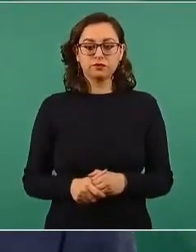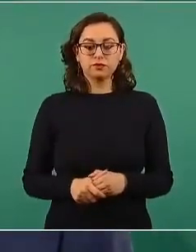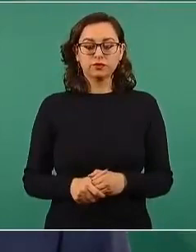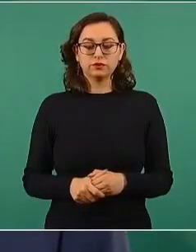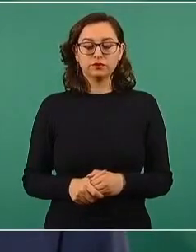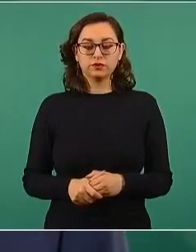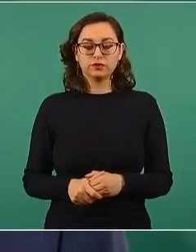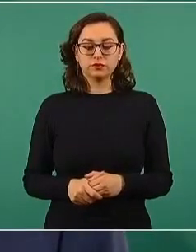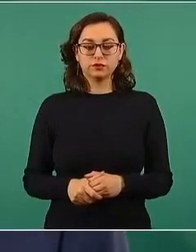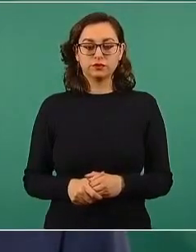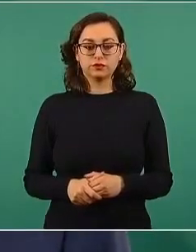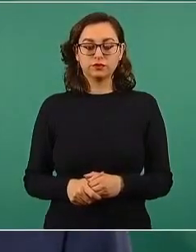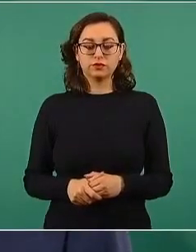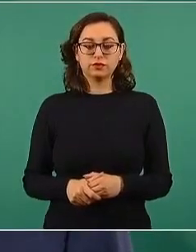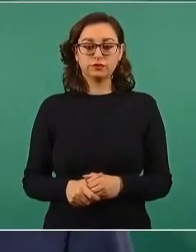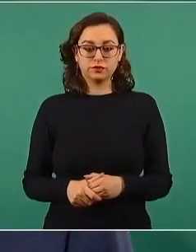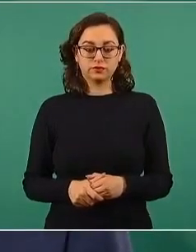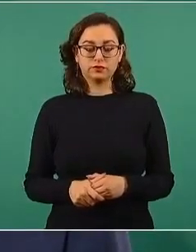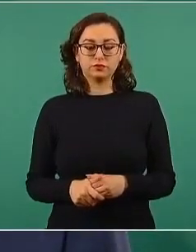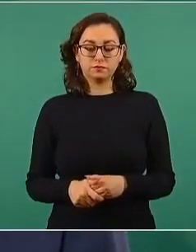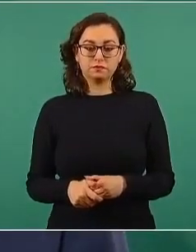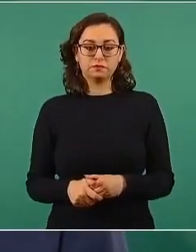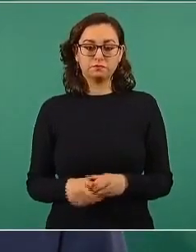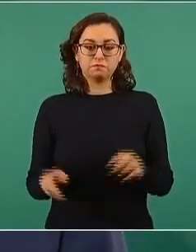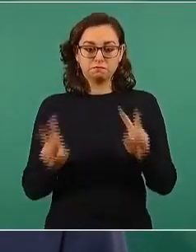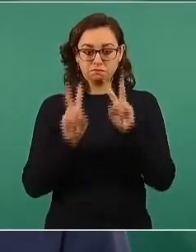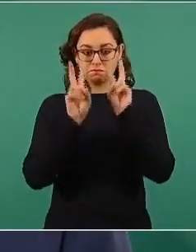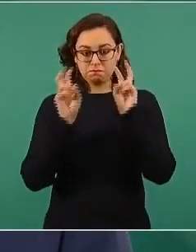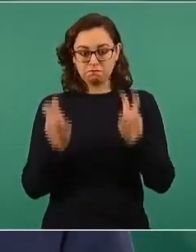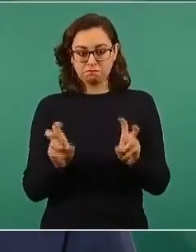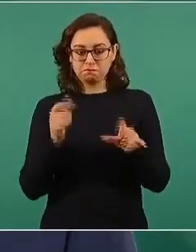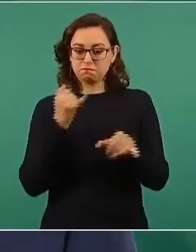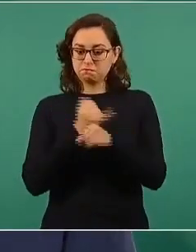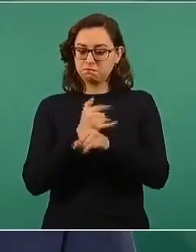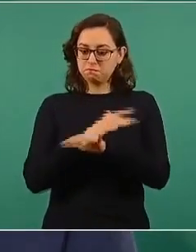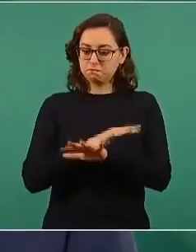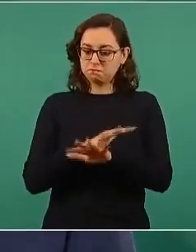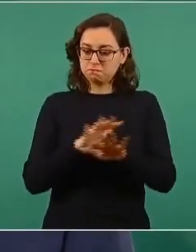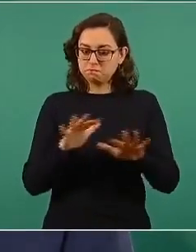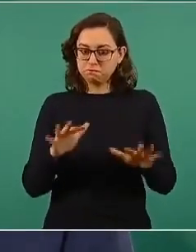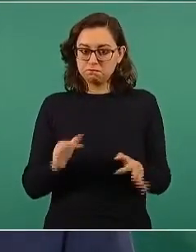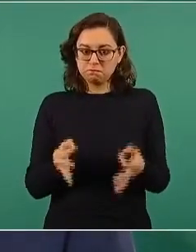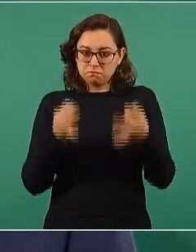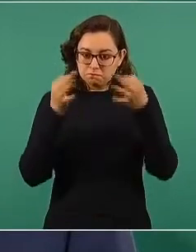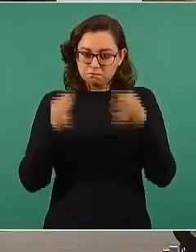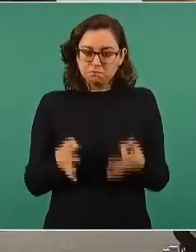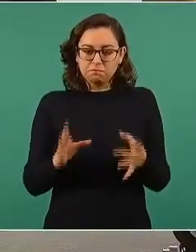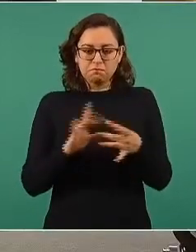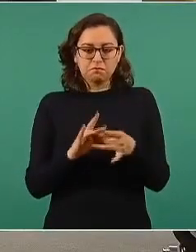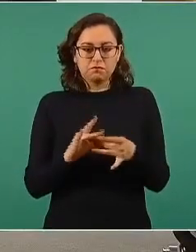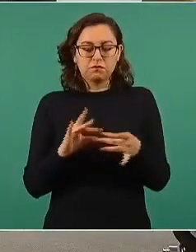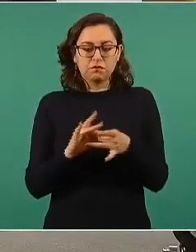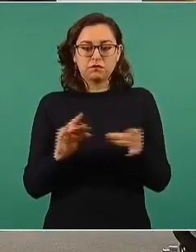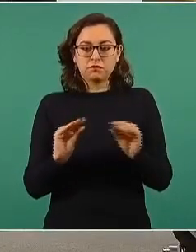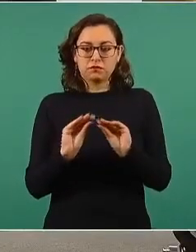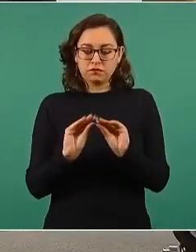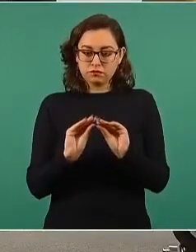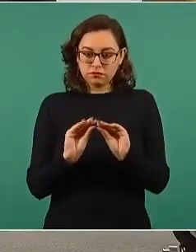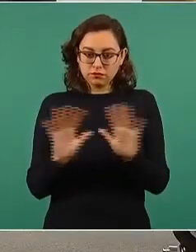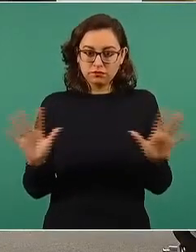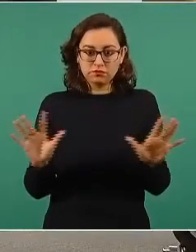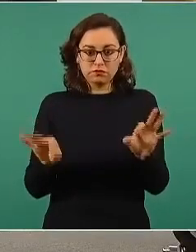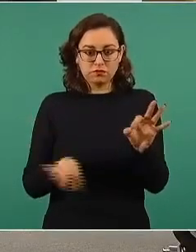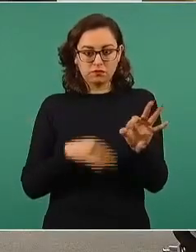Sobre estos temas va a informar ya a detalle, de manera